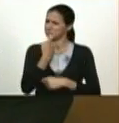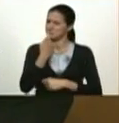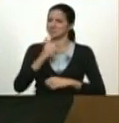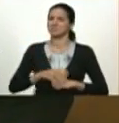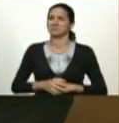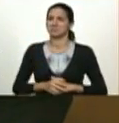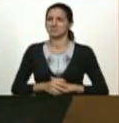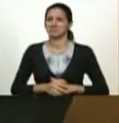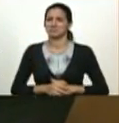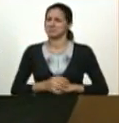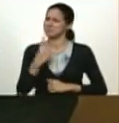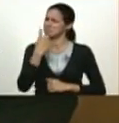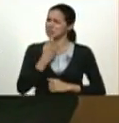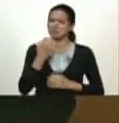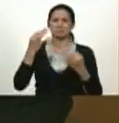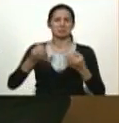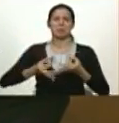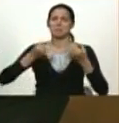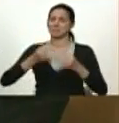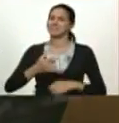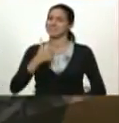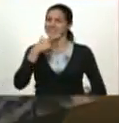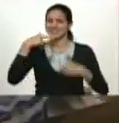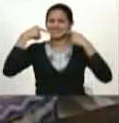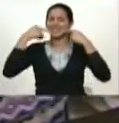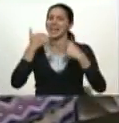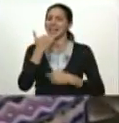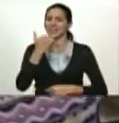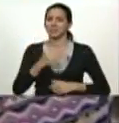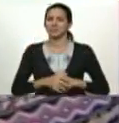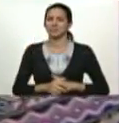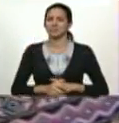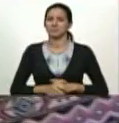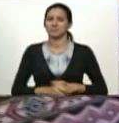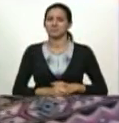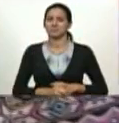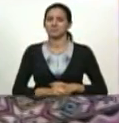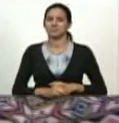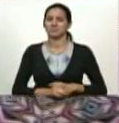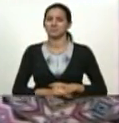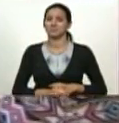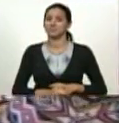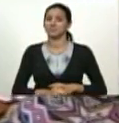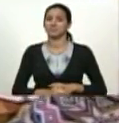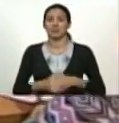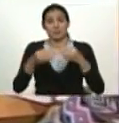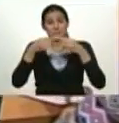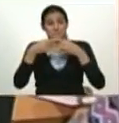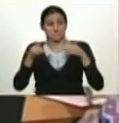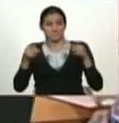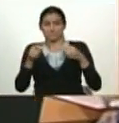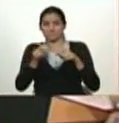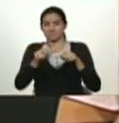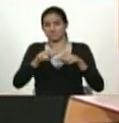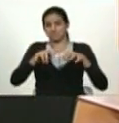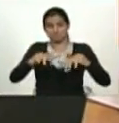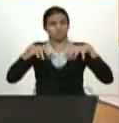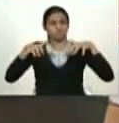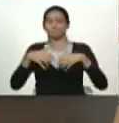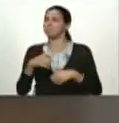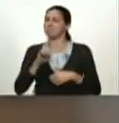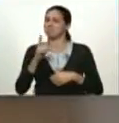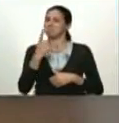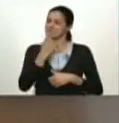es muy serio él no sonríe no mentira es chistoso y echador de broma pero en público es muy serio trabajador